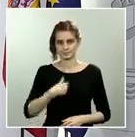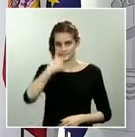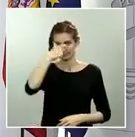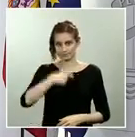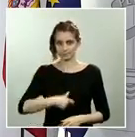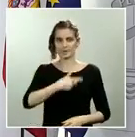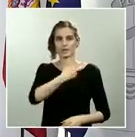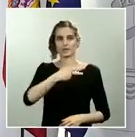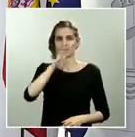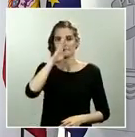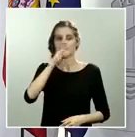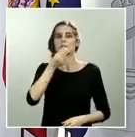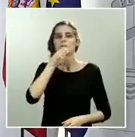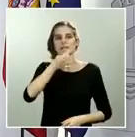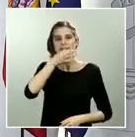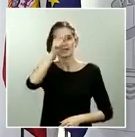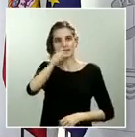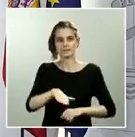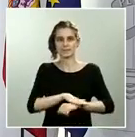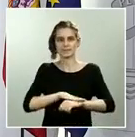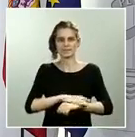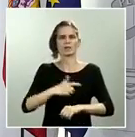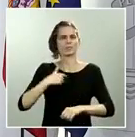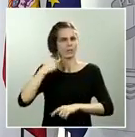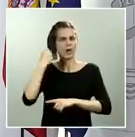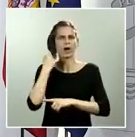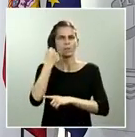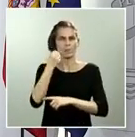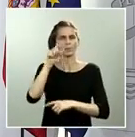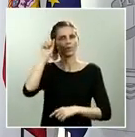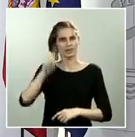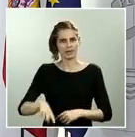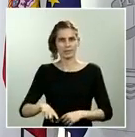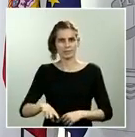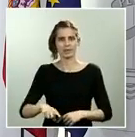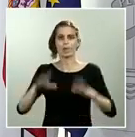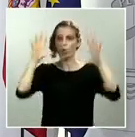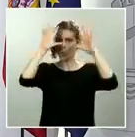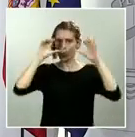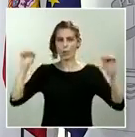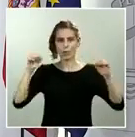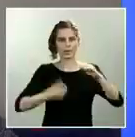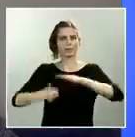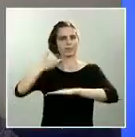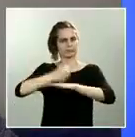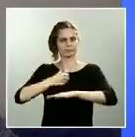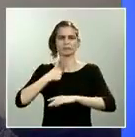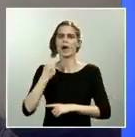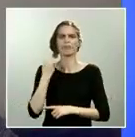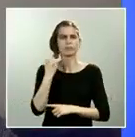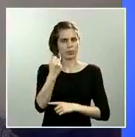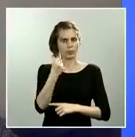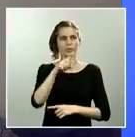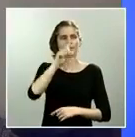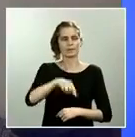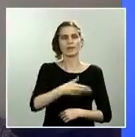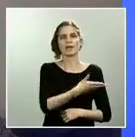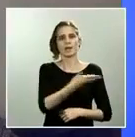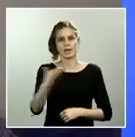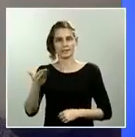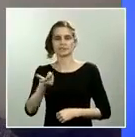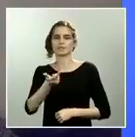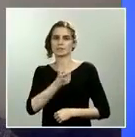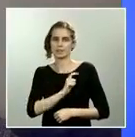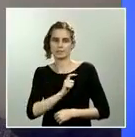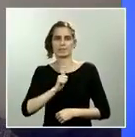primer lugar al apoyo mostrado al jefe del Estado Mayor de la Guardia Civil José Manuel Santiago así como al resto de fuerzas y cuerpo de seguridad del Estado por su